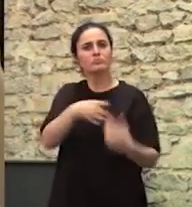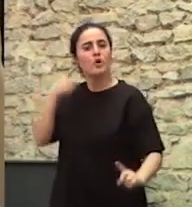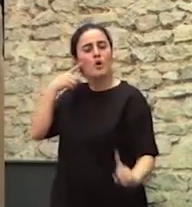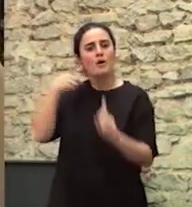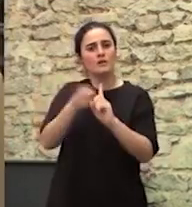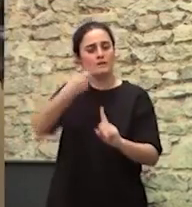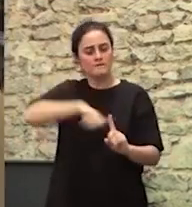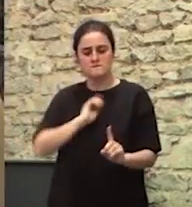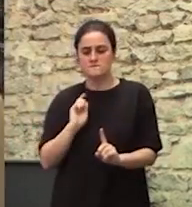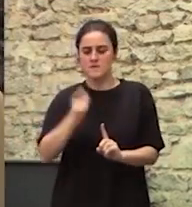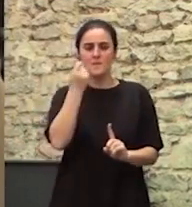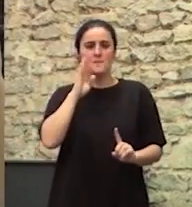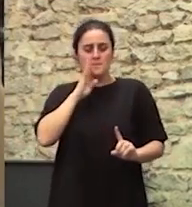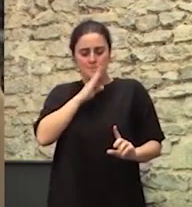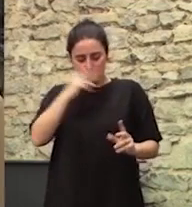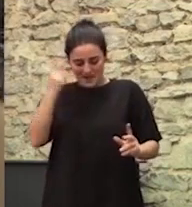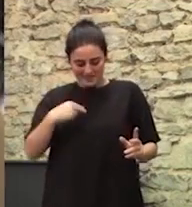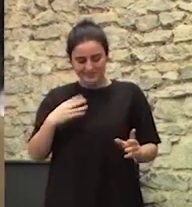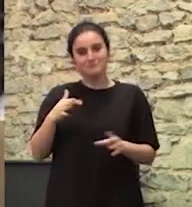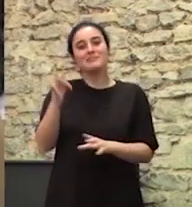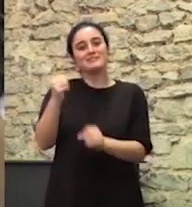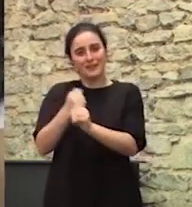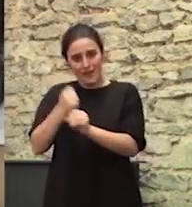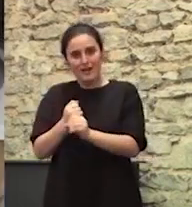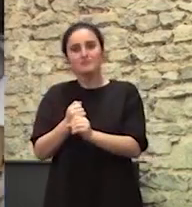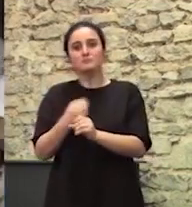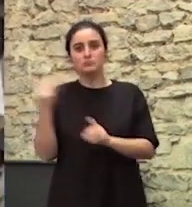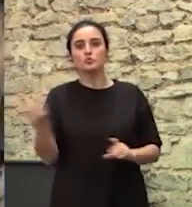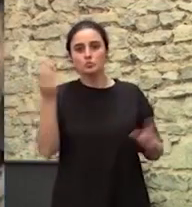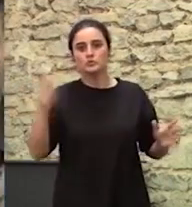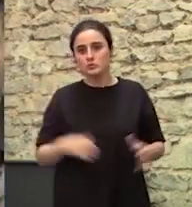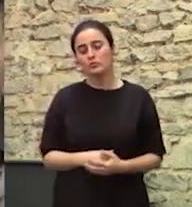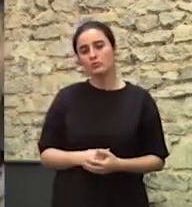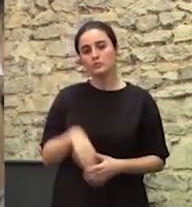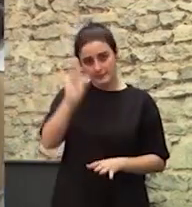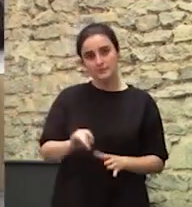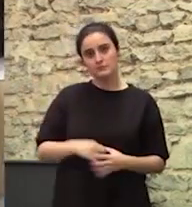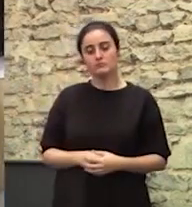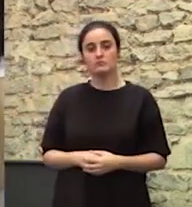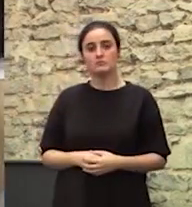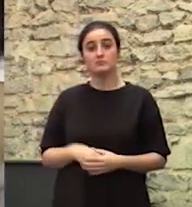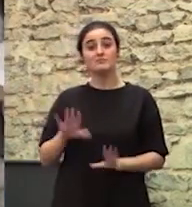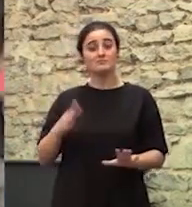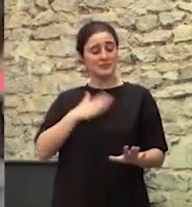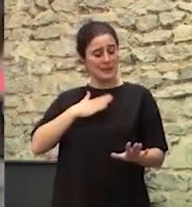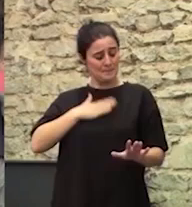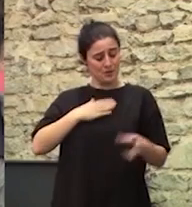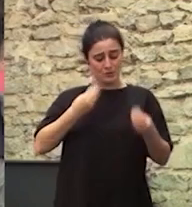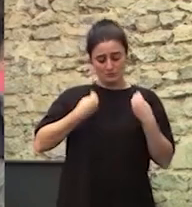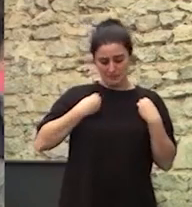que podamos ser madres y trabajar Claro que sí Pero es que a mí, la conciliación familiar